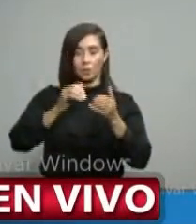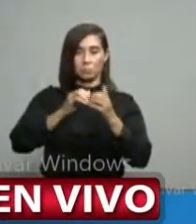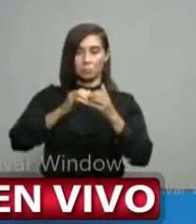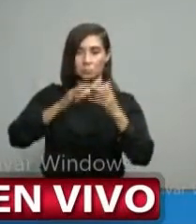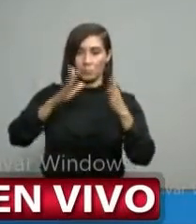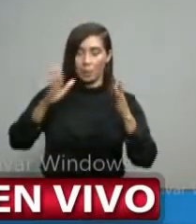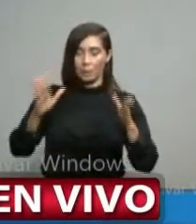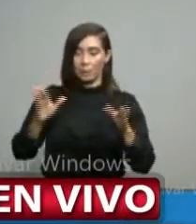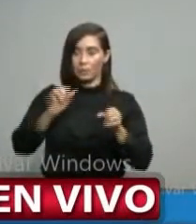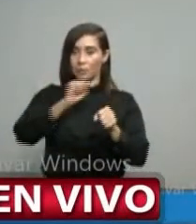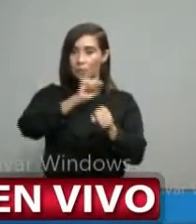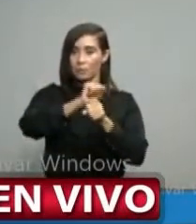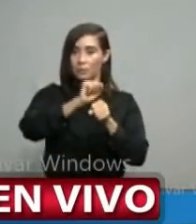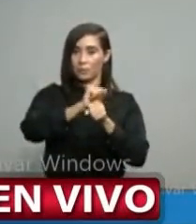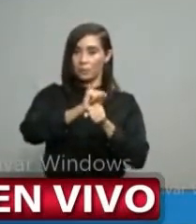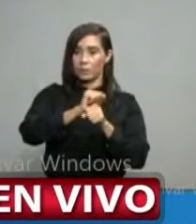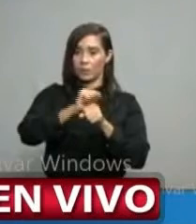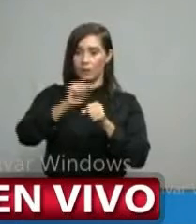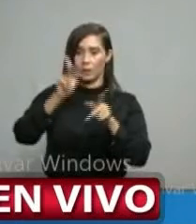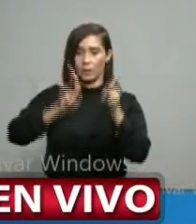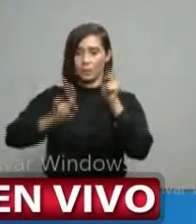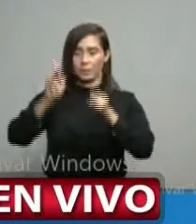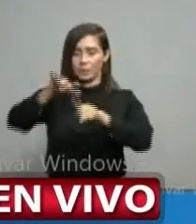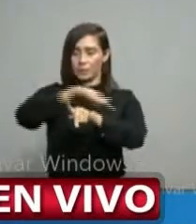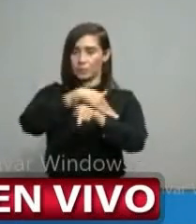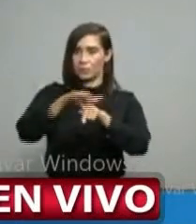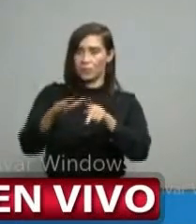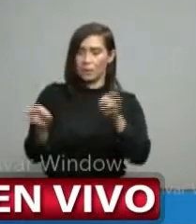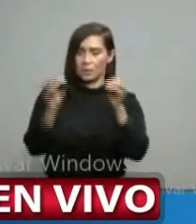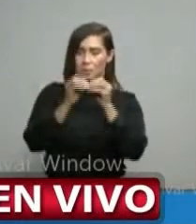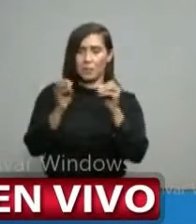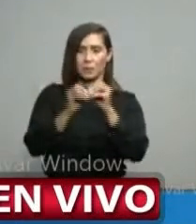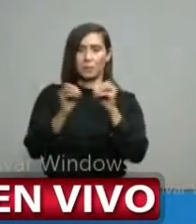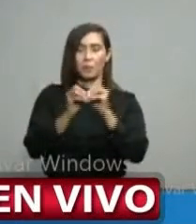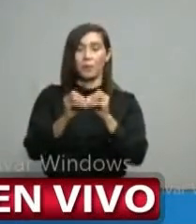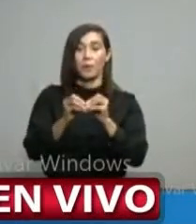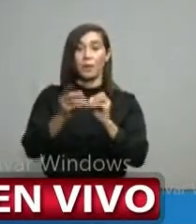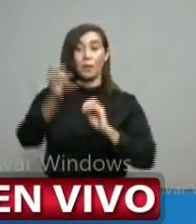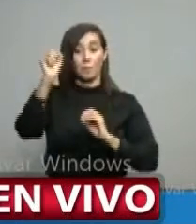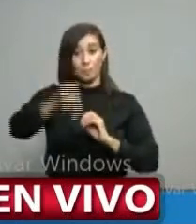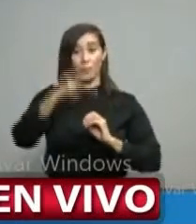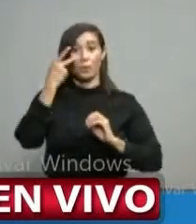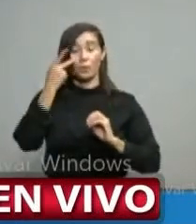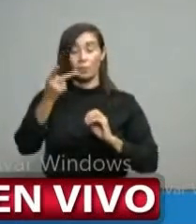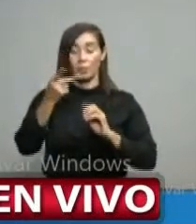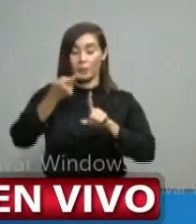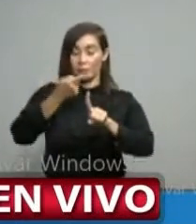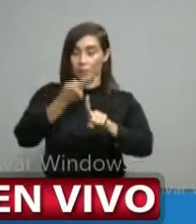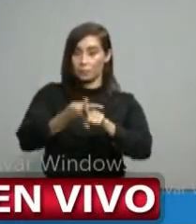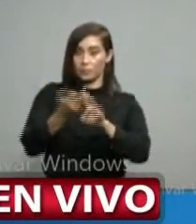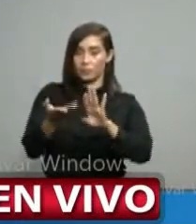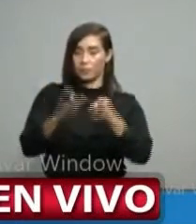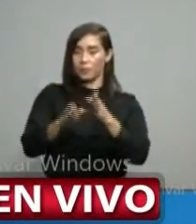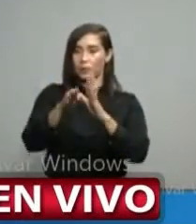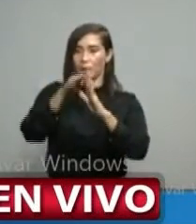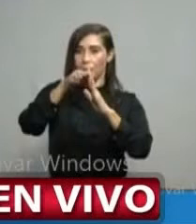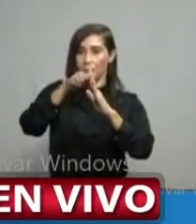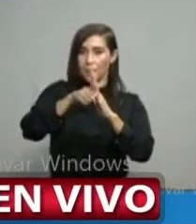tenido van hacia la baja y eso es un indicador que nosotros vemos como